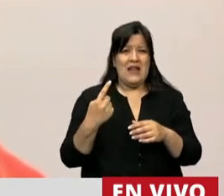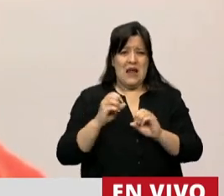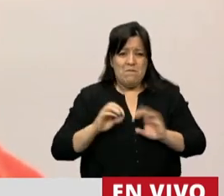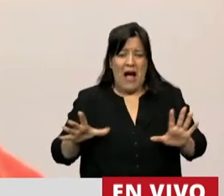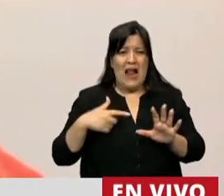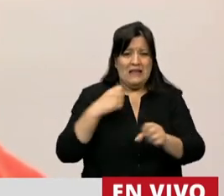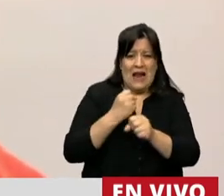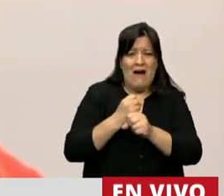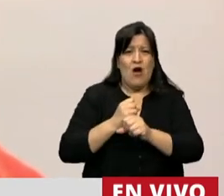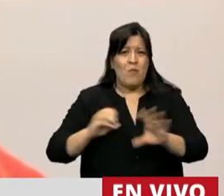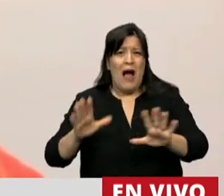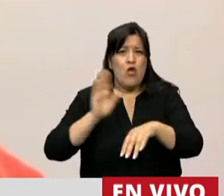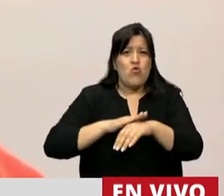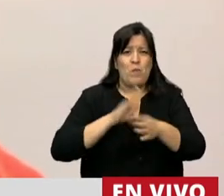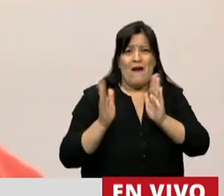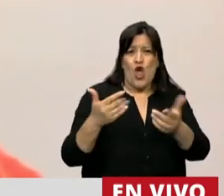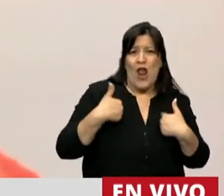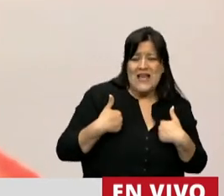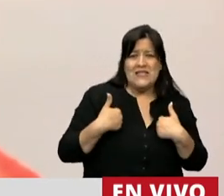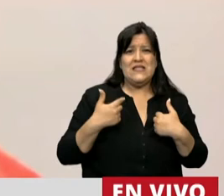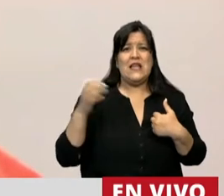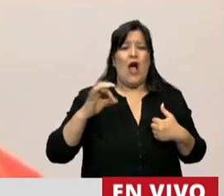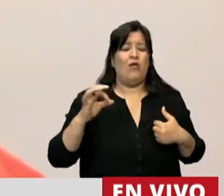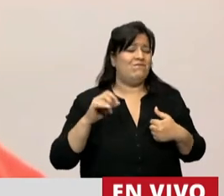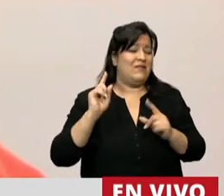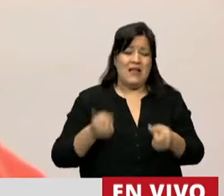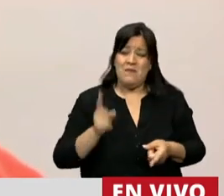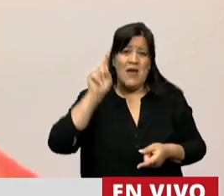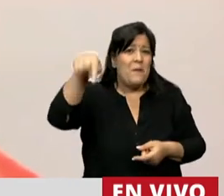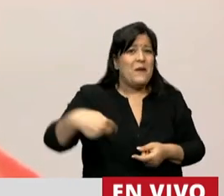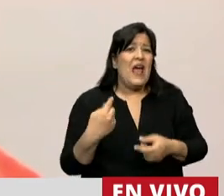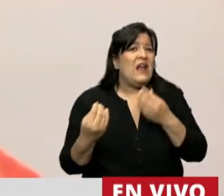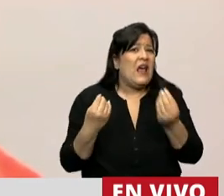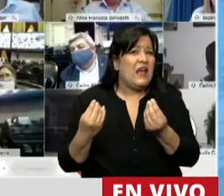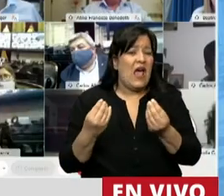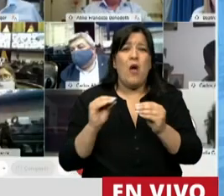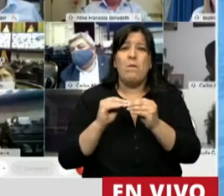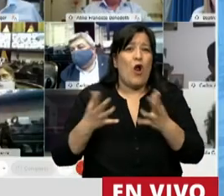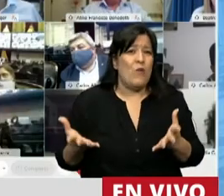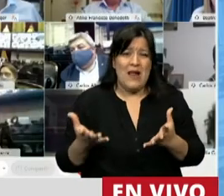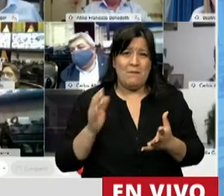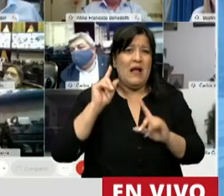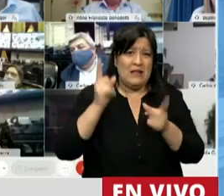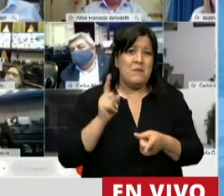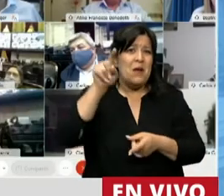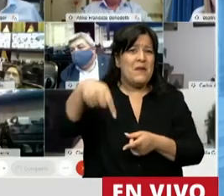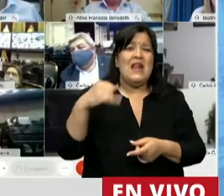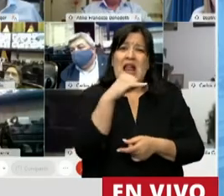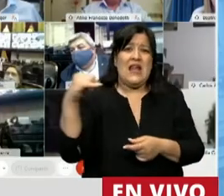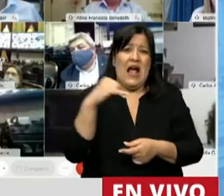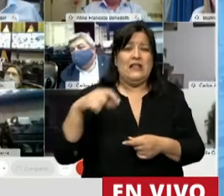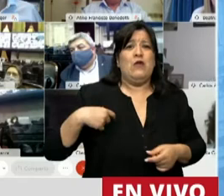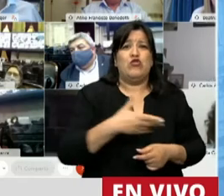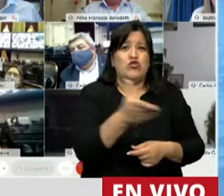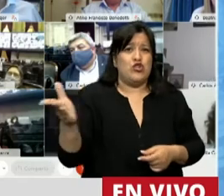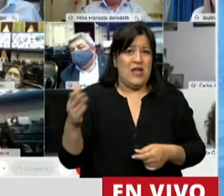calidad de vida, no tengamos duda que impactará de manera inevitable y negativa en la sociedad en